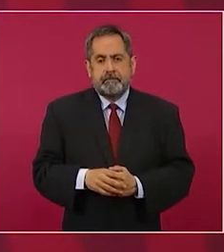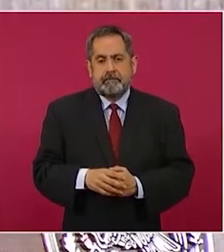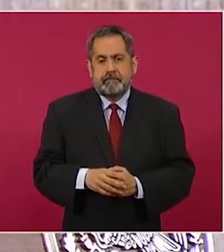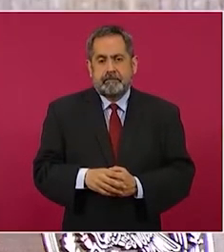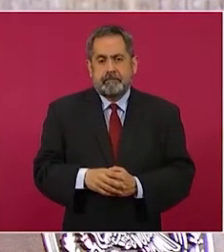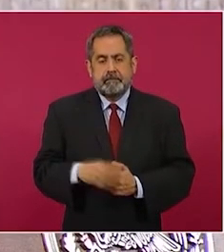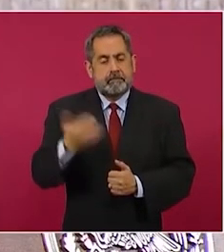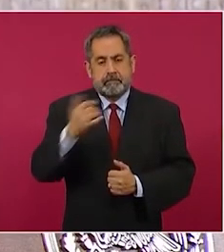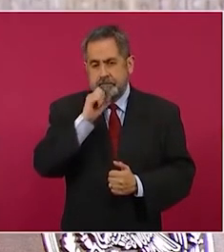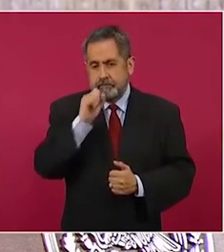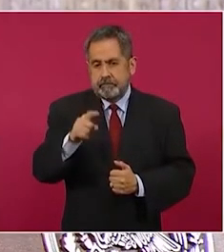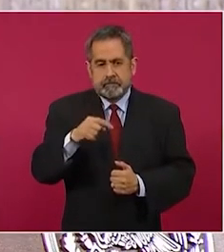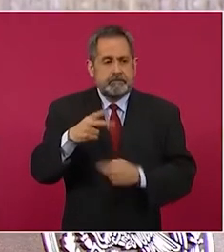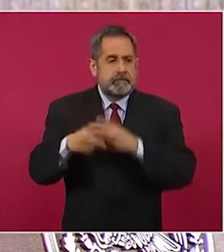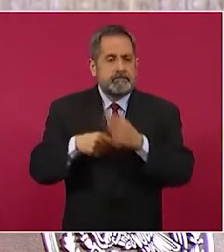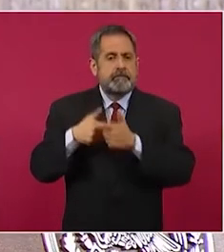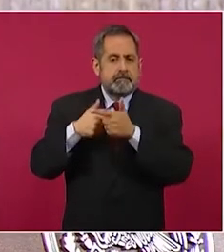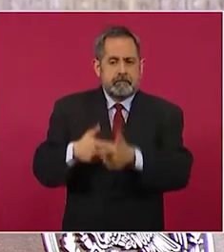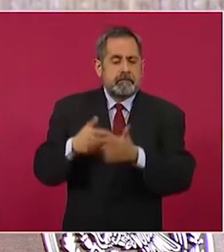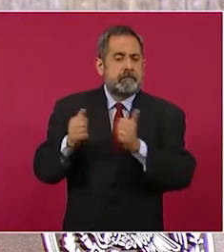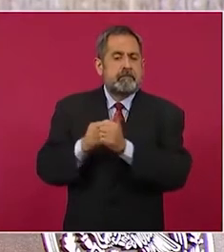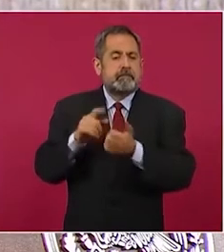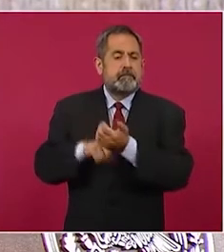y seguir con las